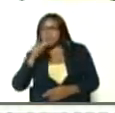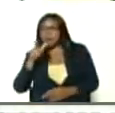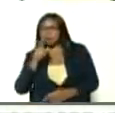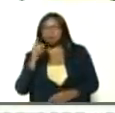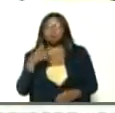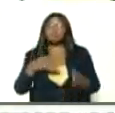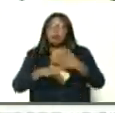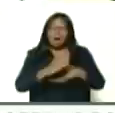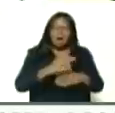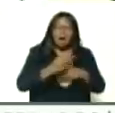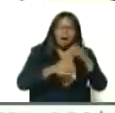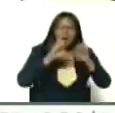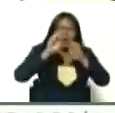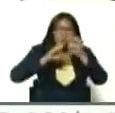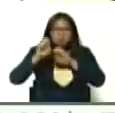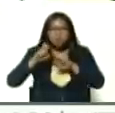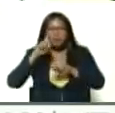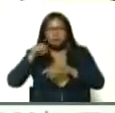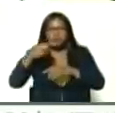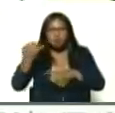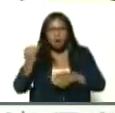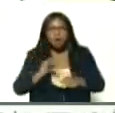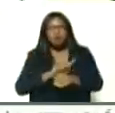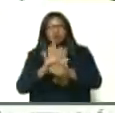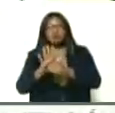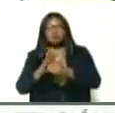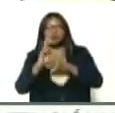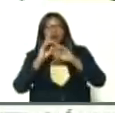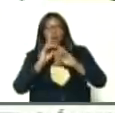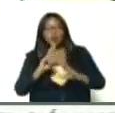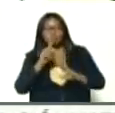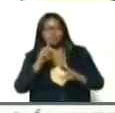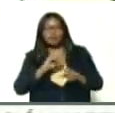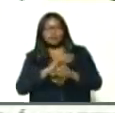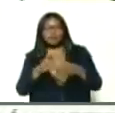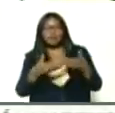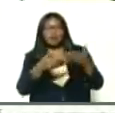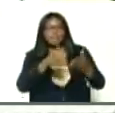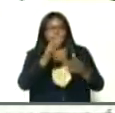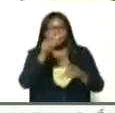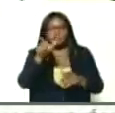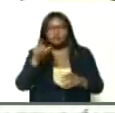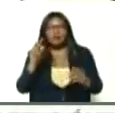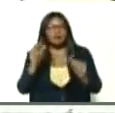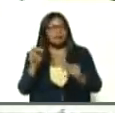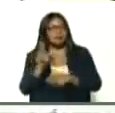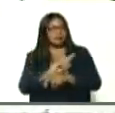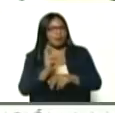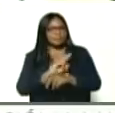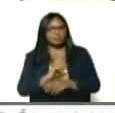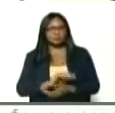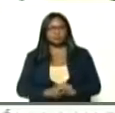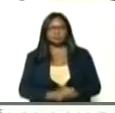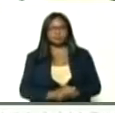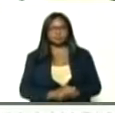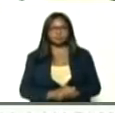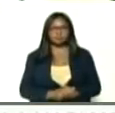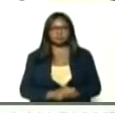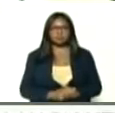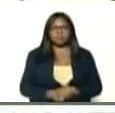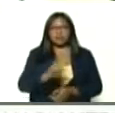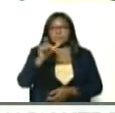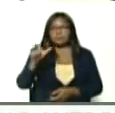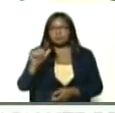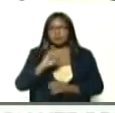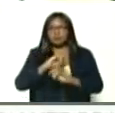la prueba, y nosotros, tenemos que garantizar, que el resultado, de la prueba, se le da a la gente, rápido, y que si la persona,